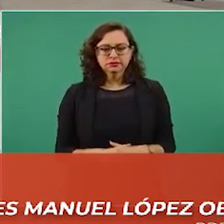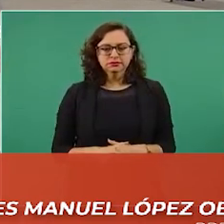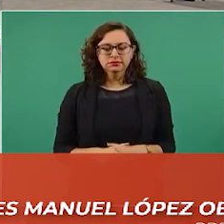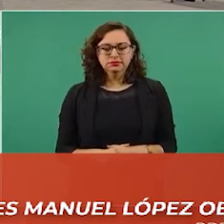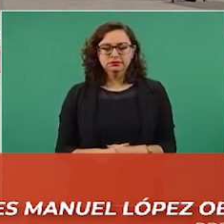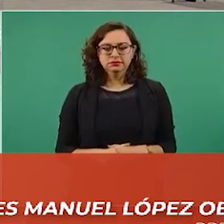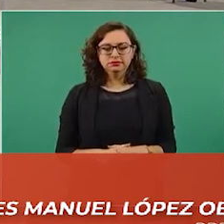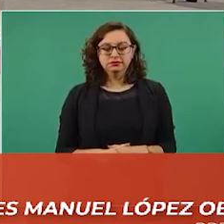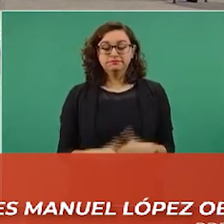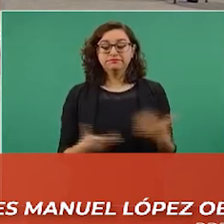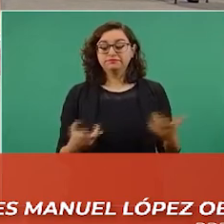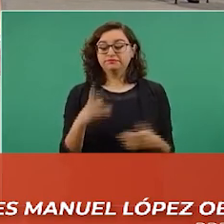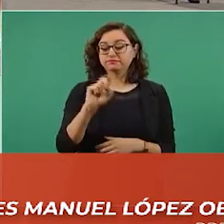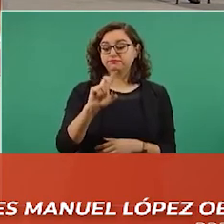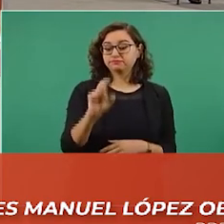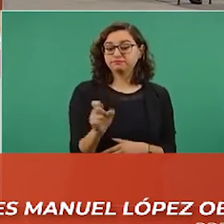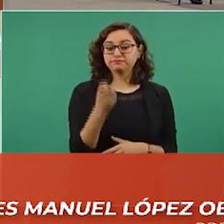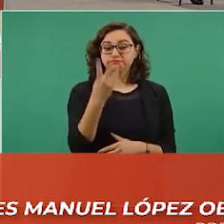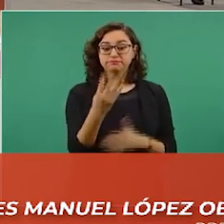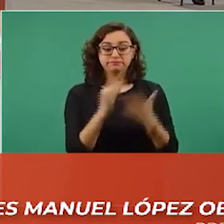34 facturas,